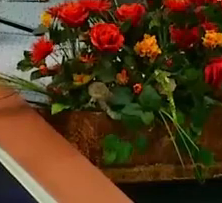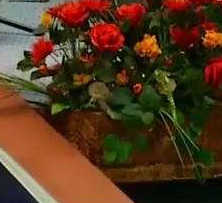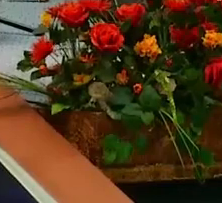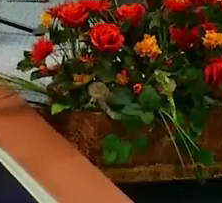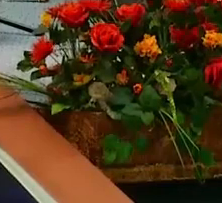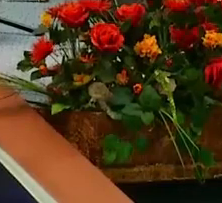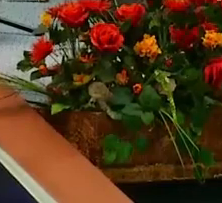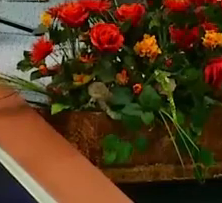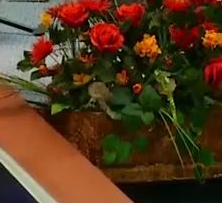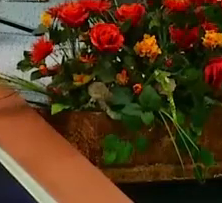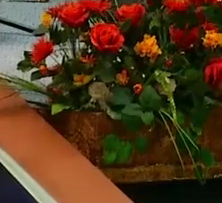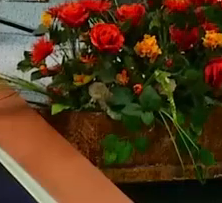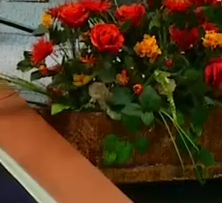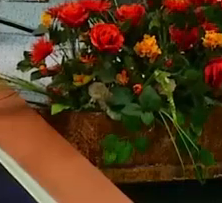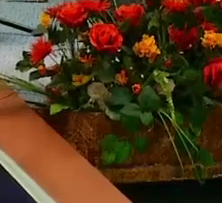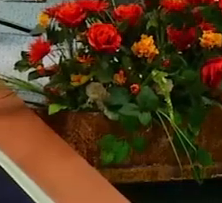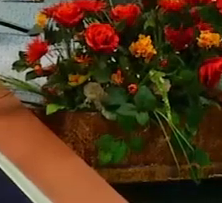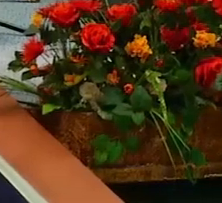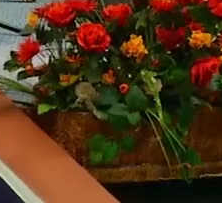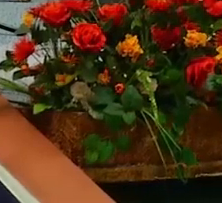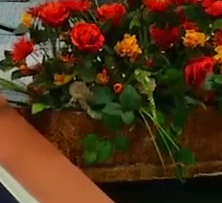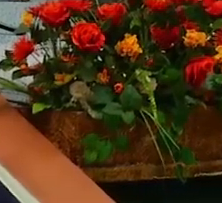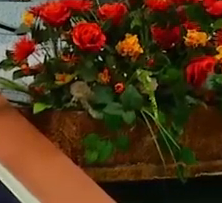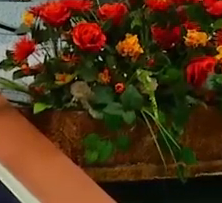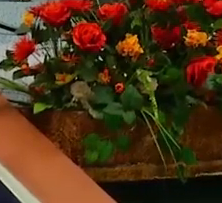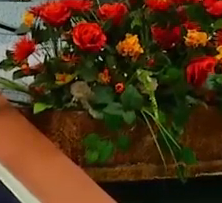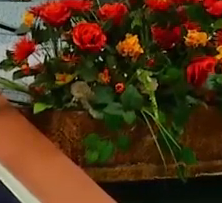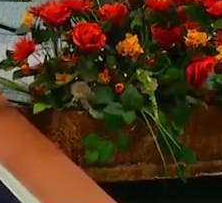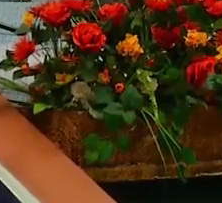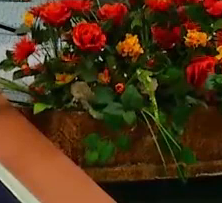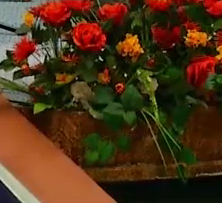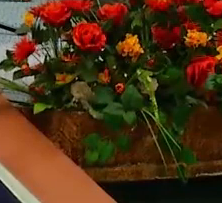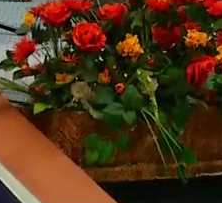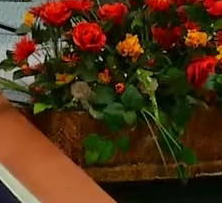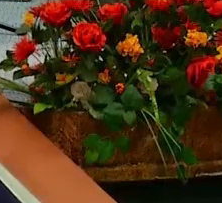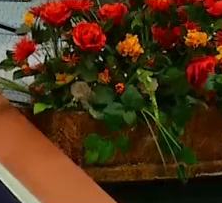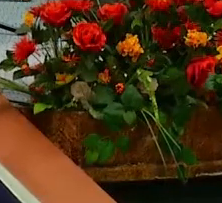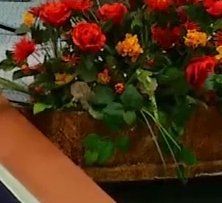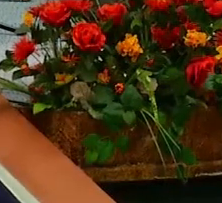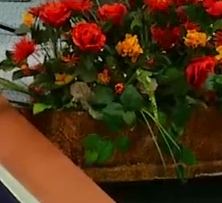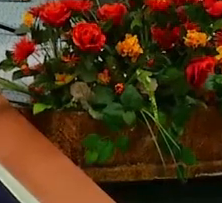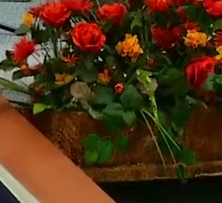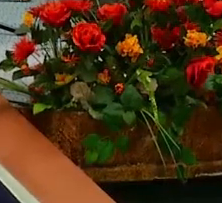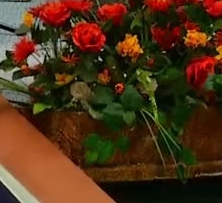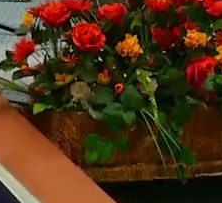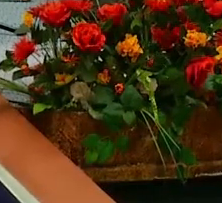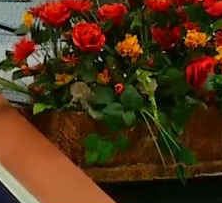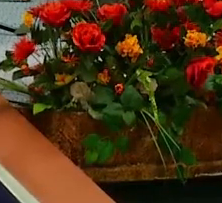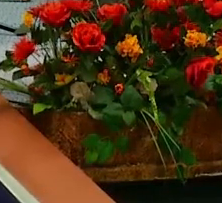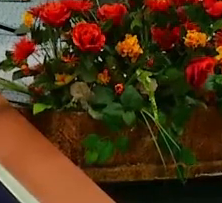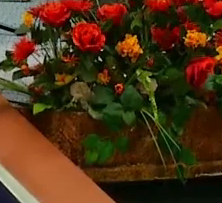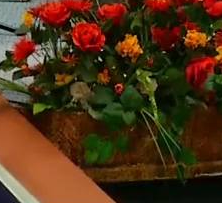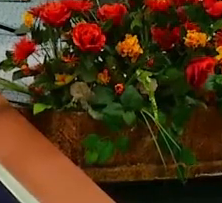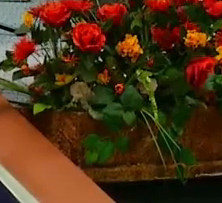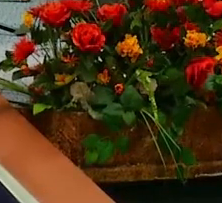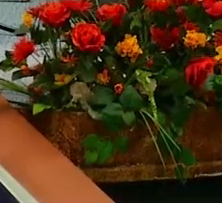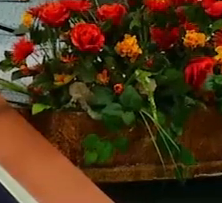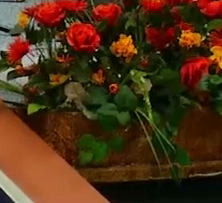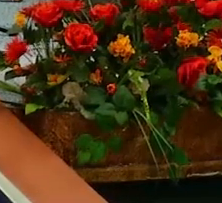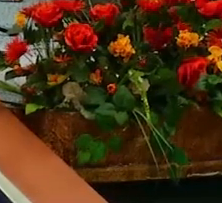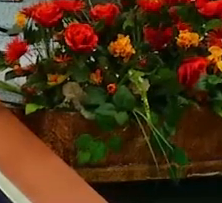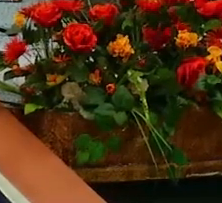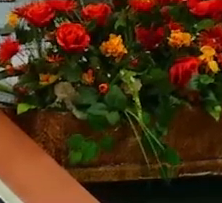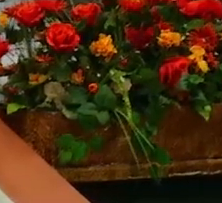Cruel Con furia Y ardiente ira Para convertir En